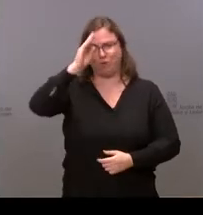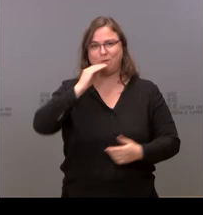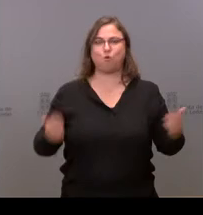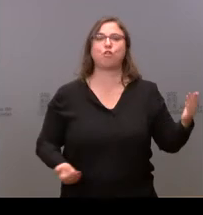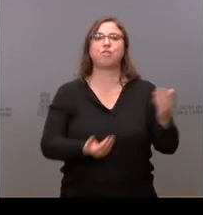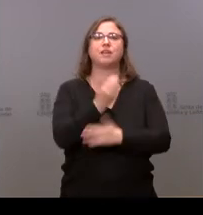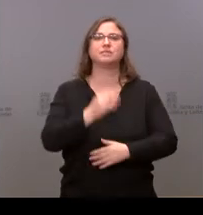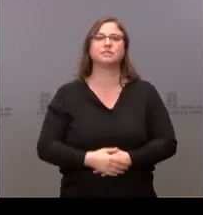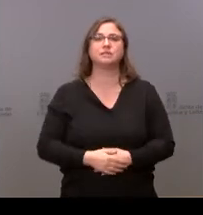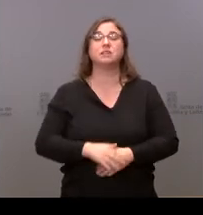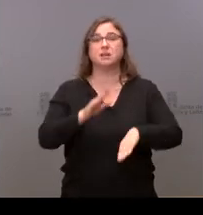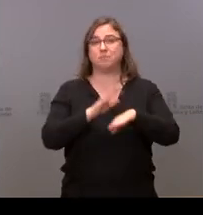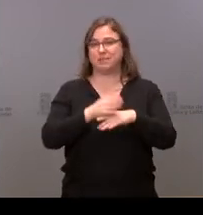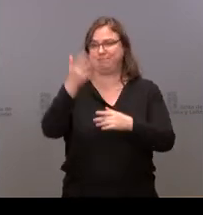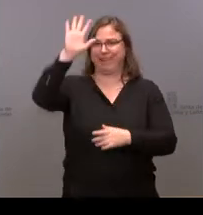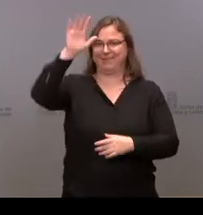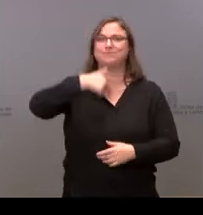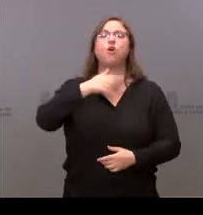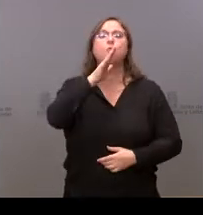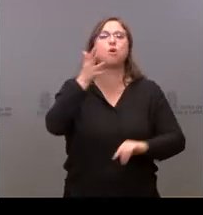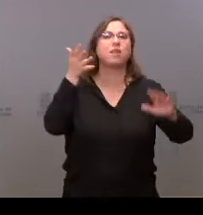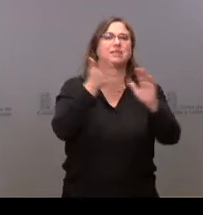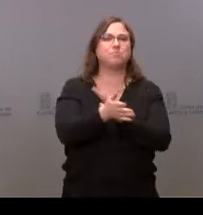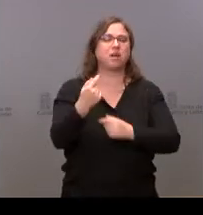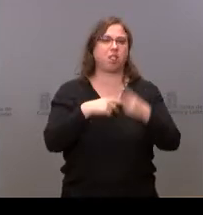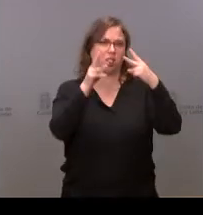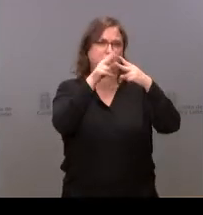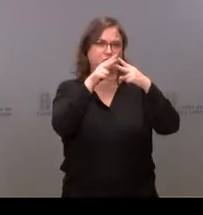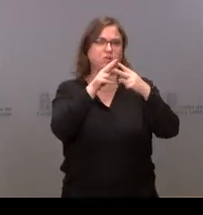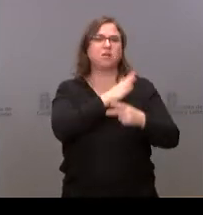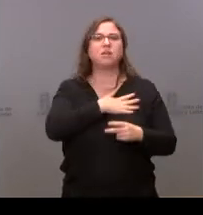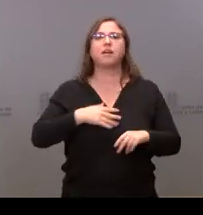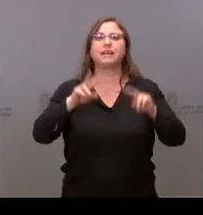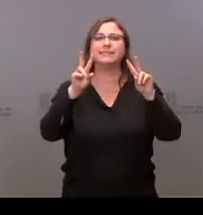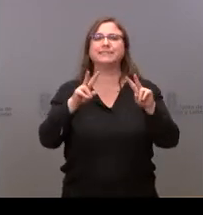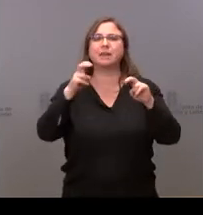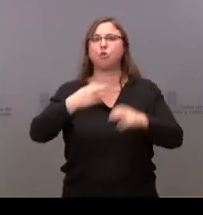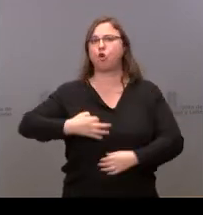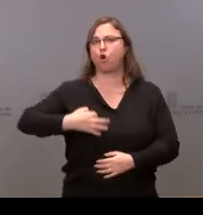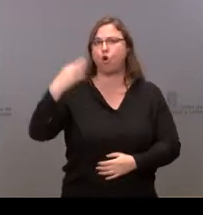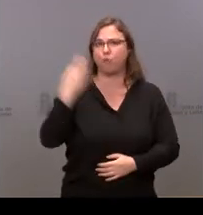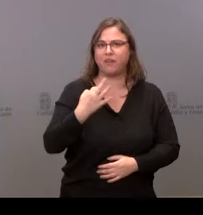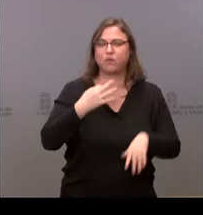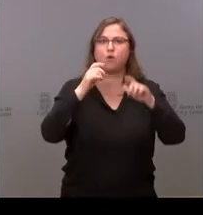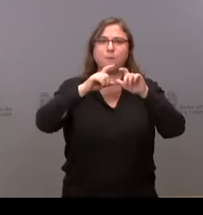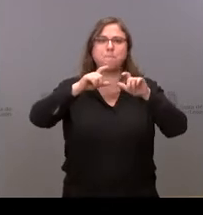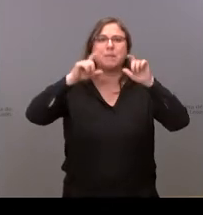días por matizar aquí por matizar o aclarar dos asuntos sobre el tema de la obligatoriedad de la mascarilla me gustaría saber qué es lo